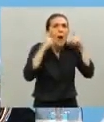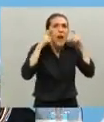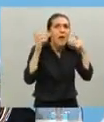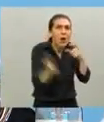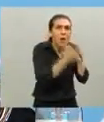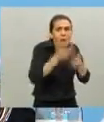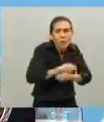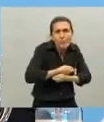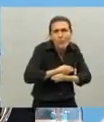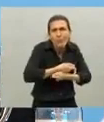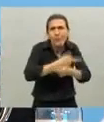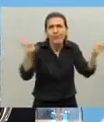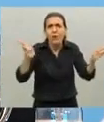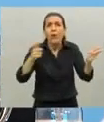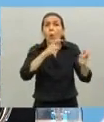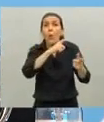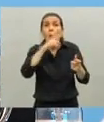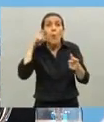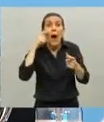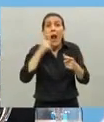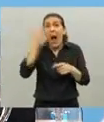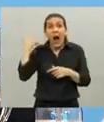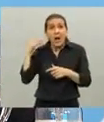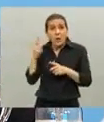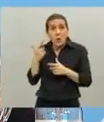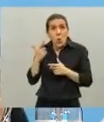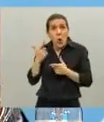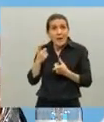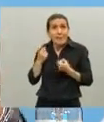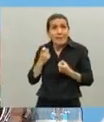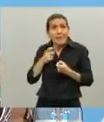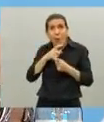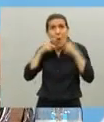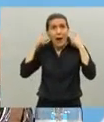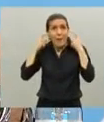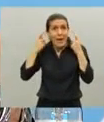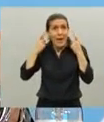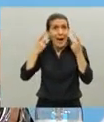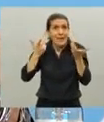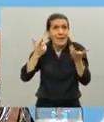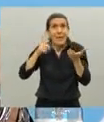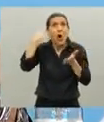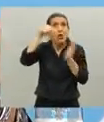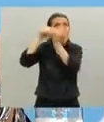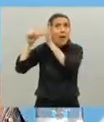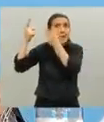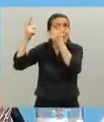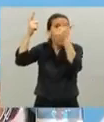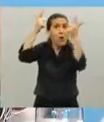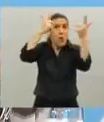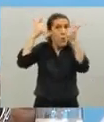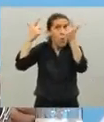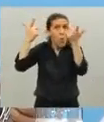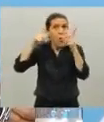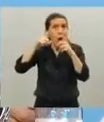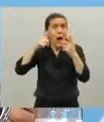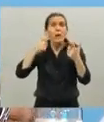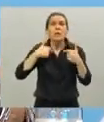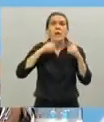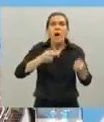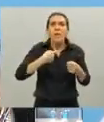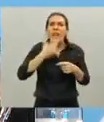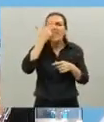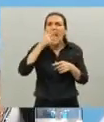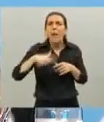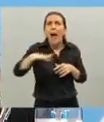proveyendo de los barbijos que no teníamos y que el mundo reclama y otros lugares del mundo no tienen he visto en San